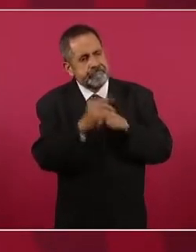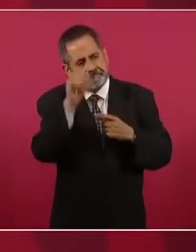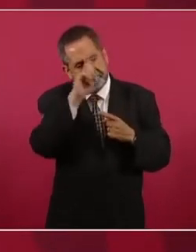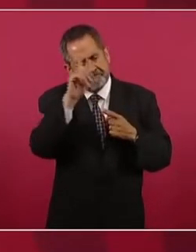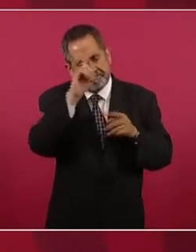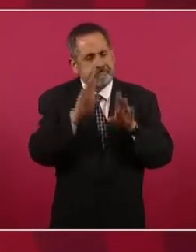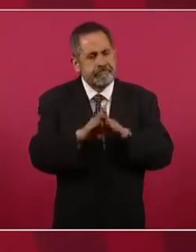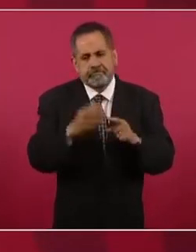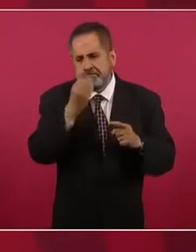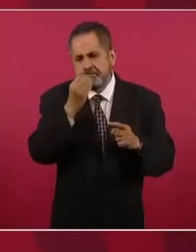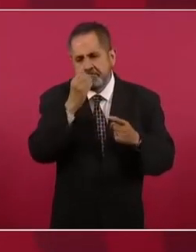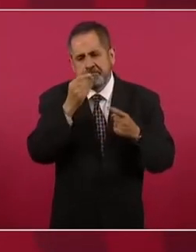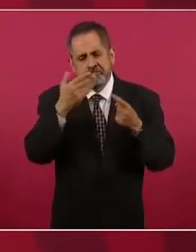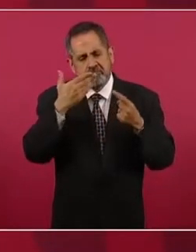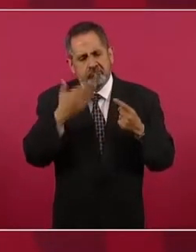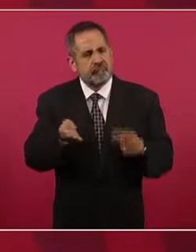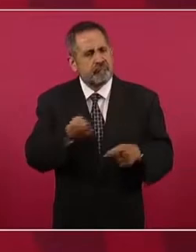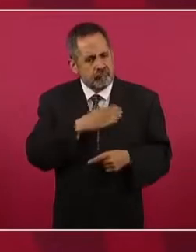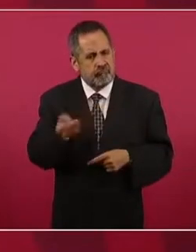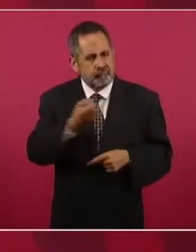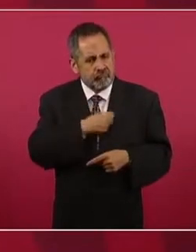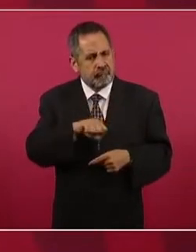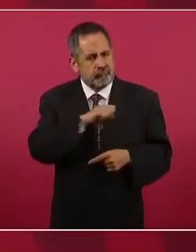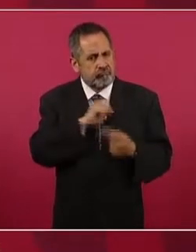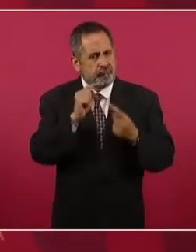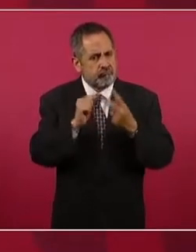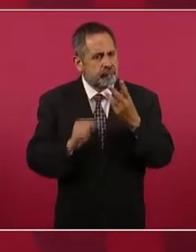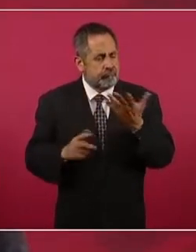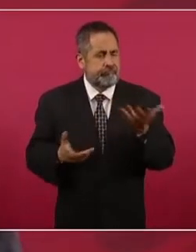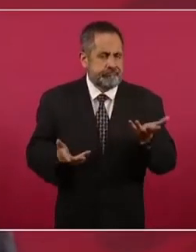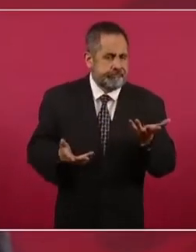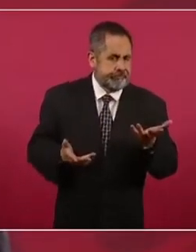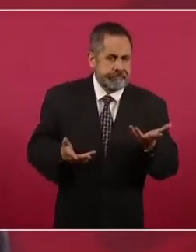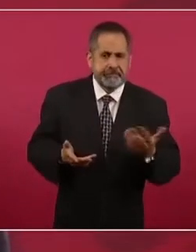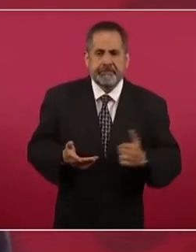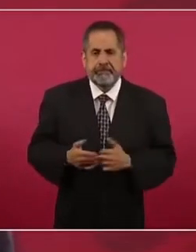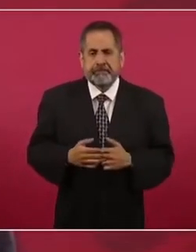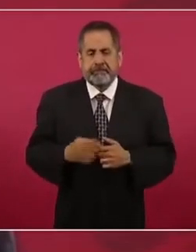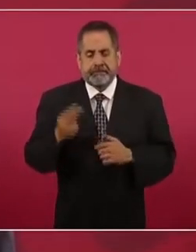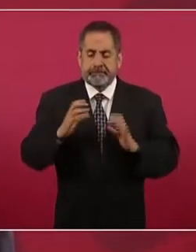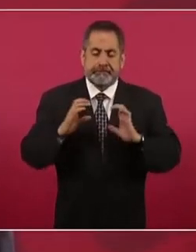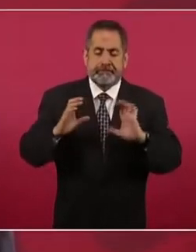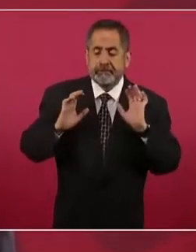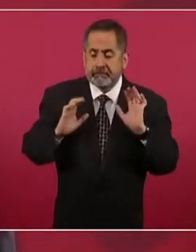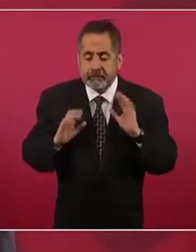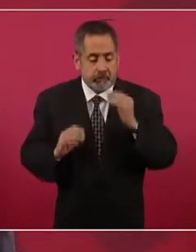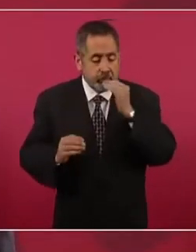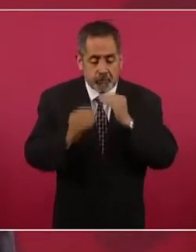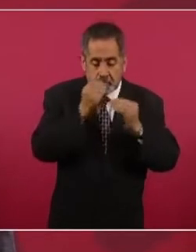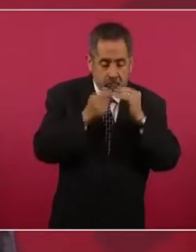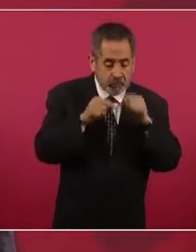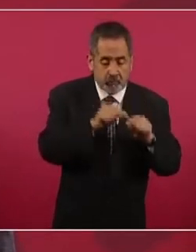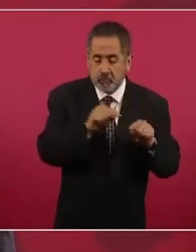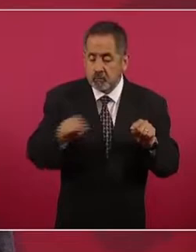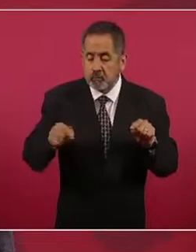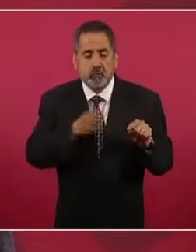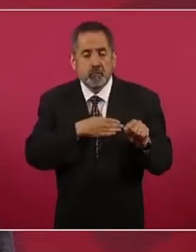incluye el prevenir con buena alimentación,